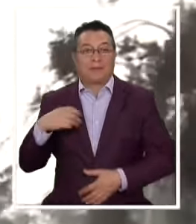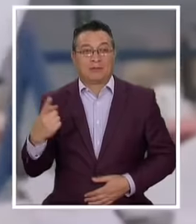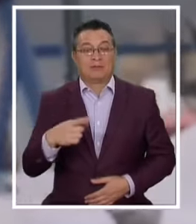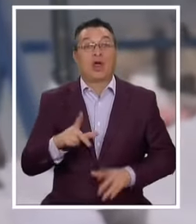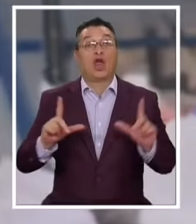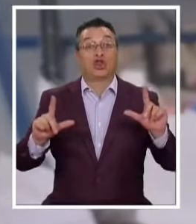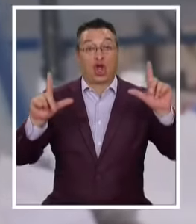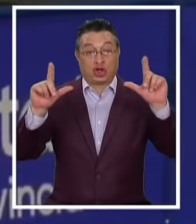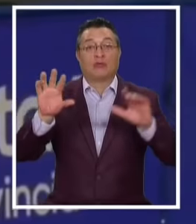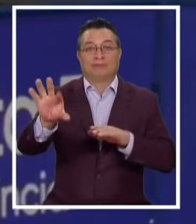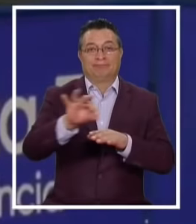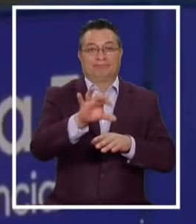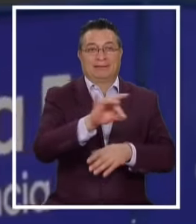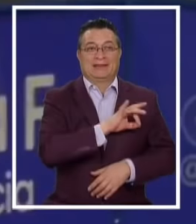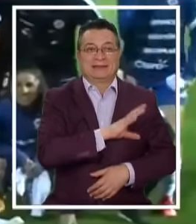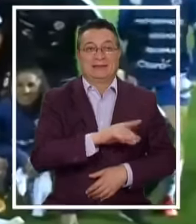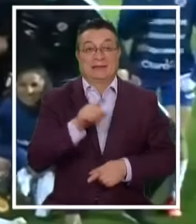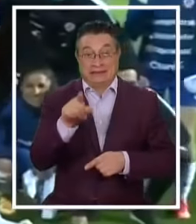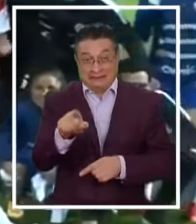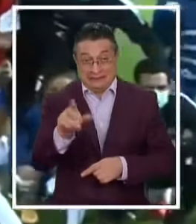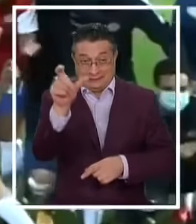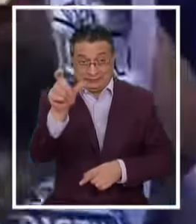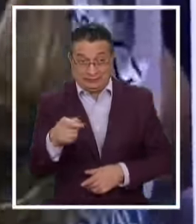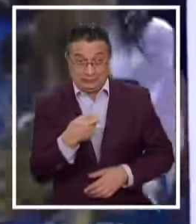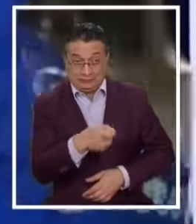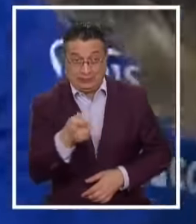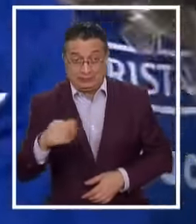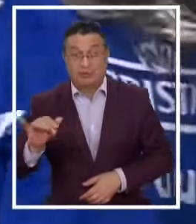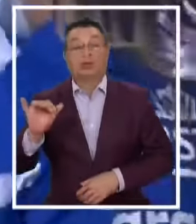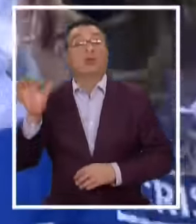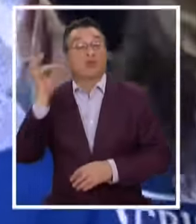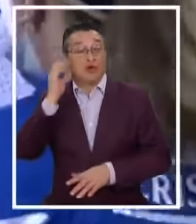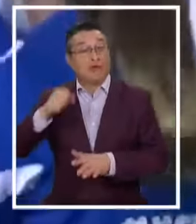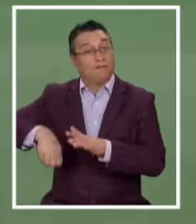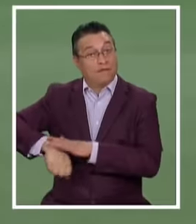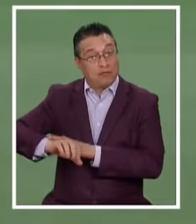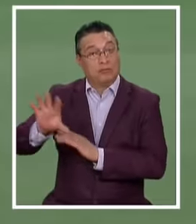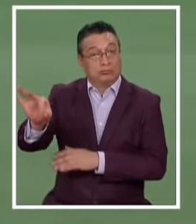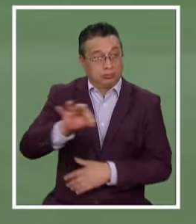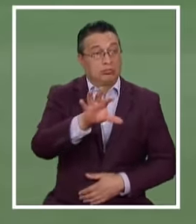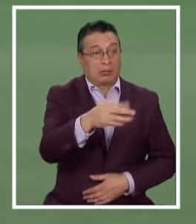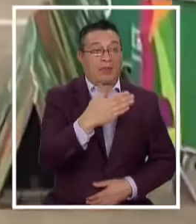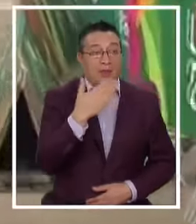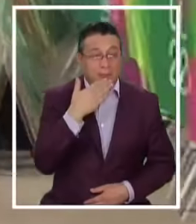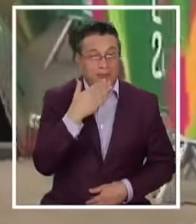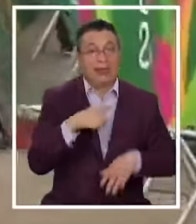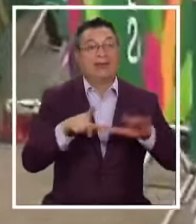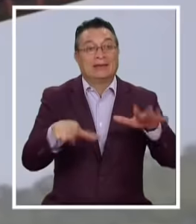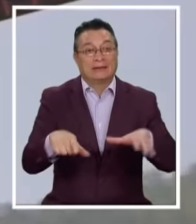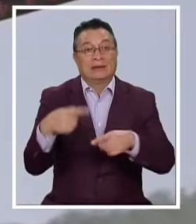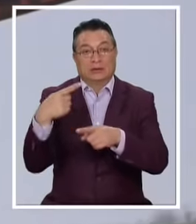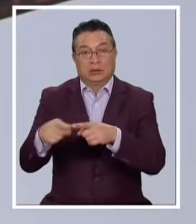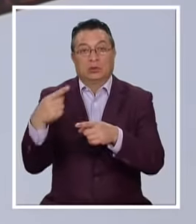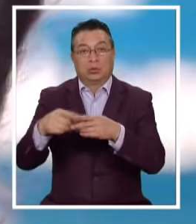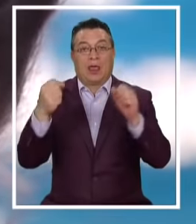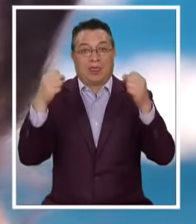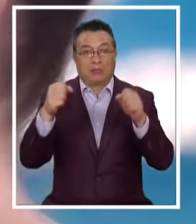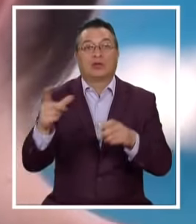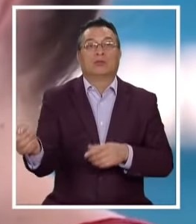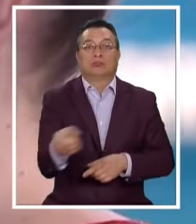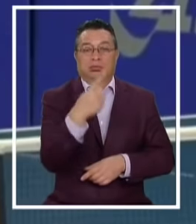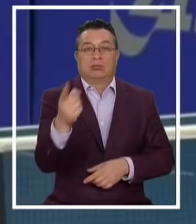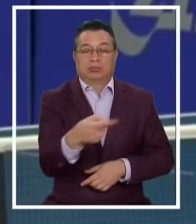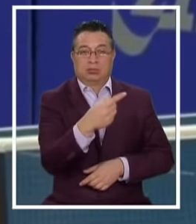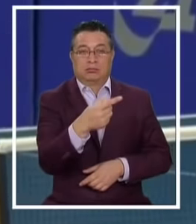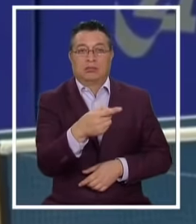sigue sumando Chilenos Con Paulina Y la histórica Clasificación De la roja femenina En fútbol Ya son 17 Las disciplinas Con pasajes a